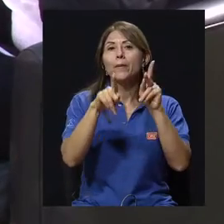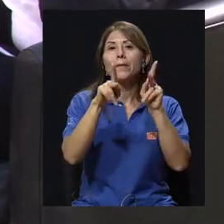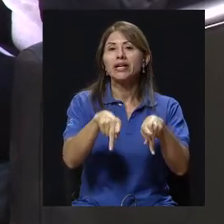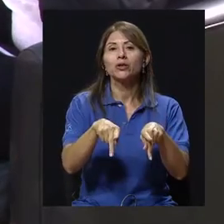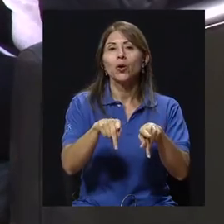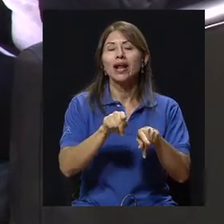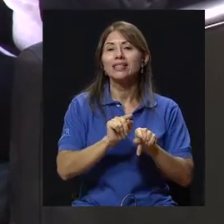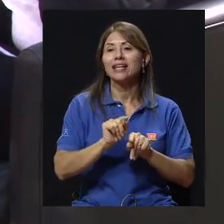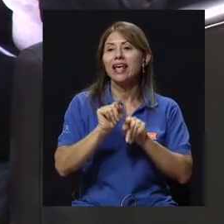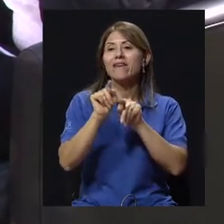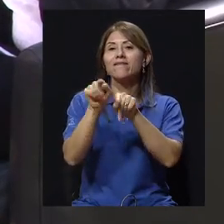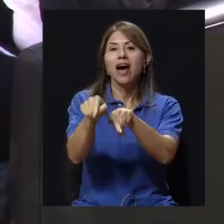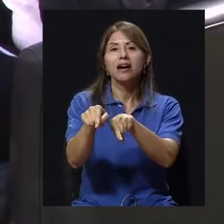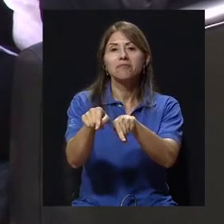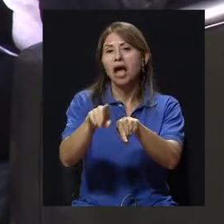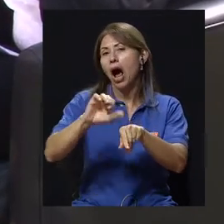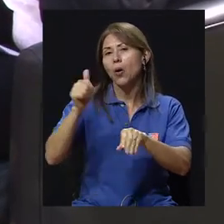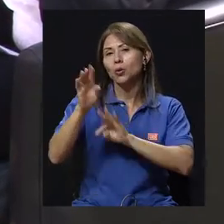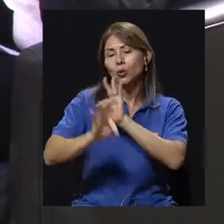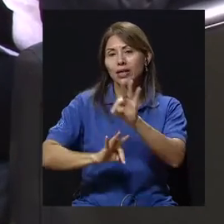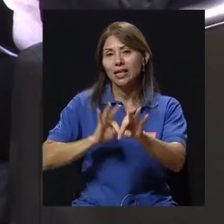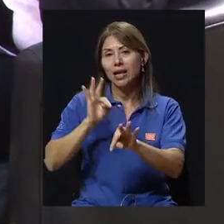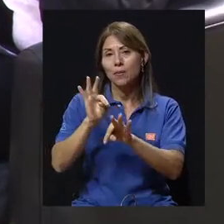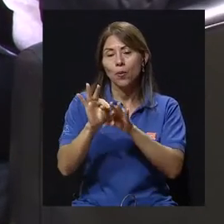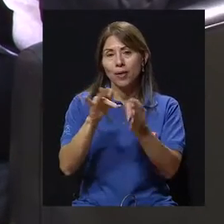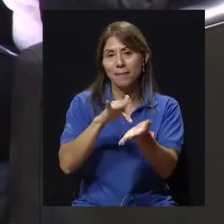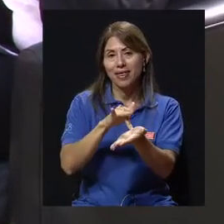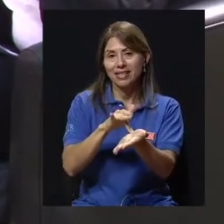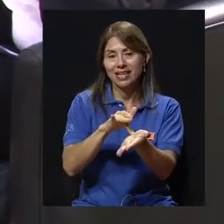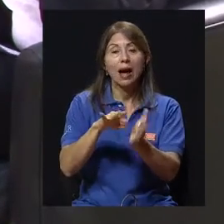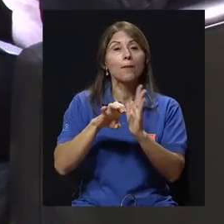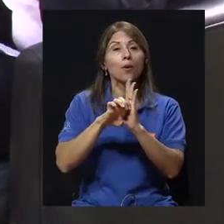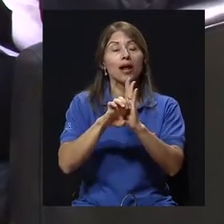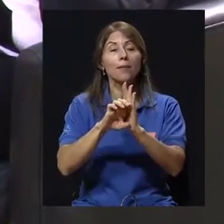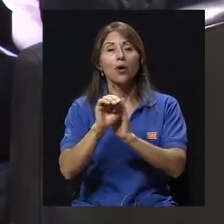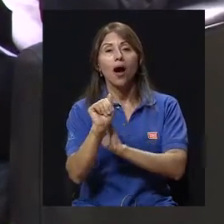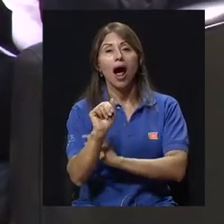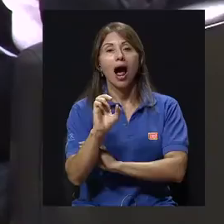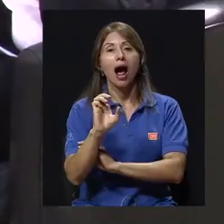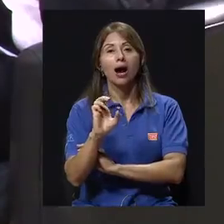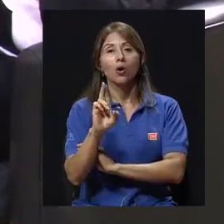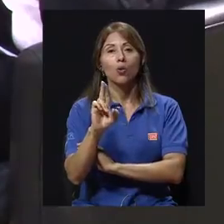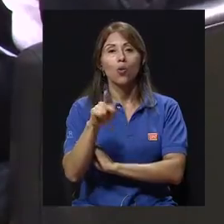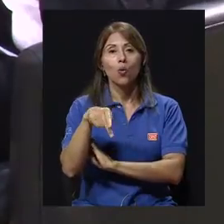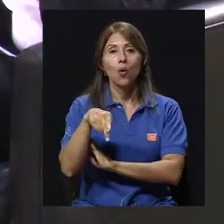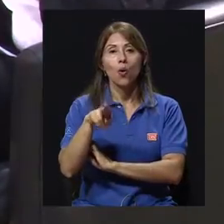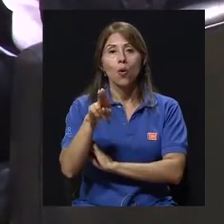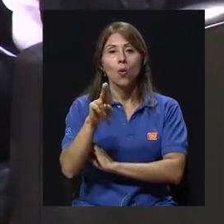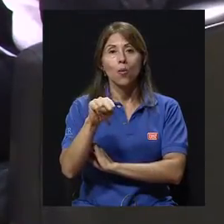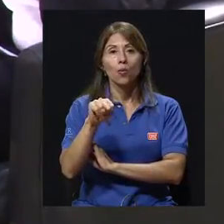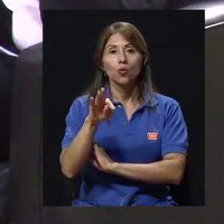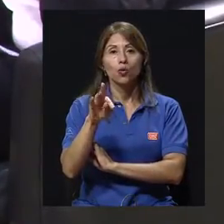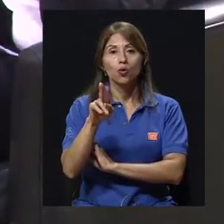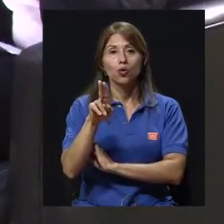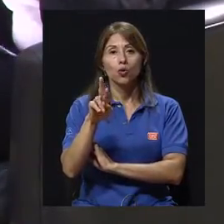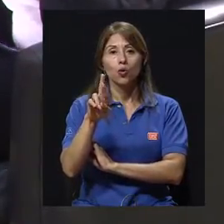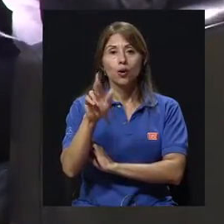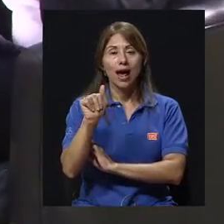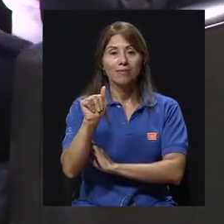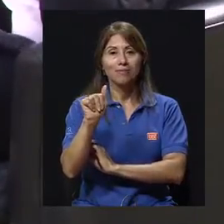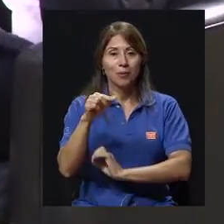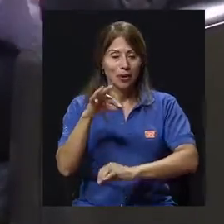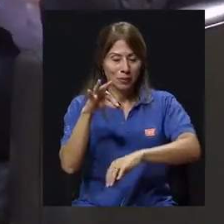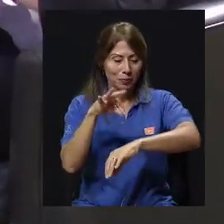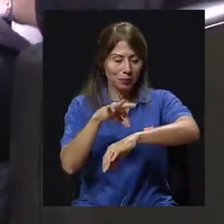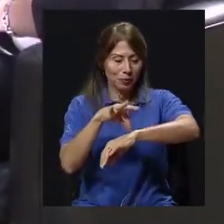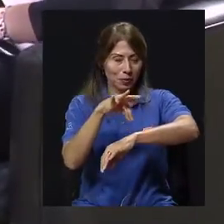alternativa y hacen acupuntura, y reciben acupuntura, y resulta que, así como existen agujas